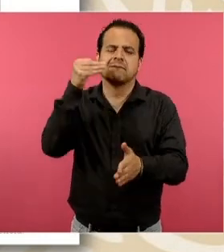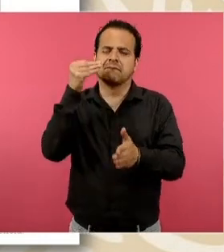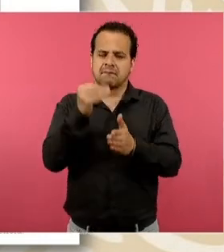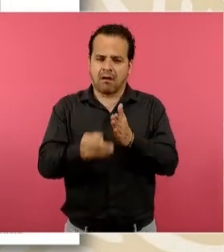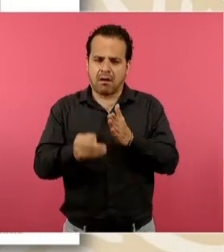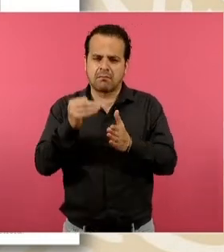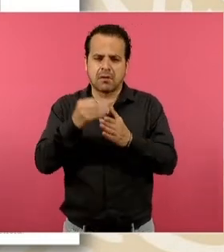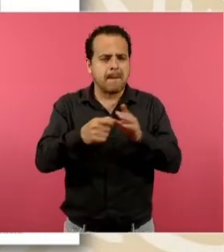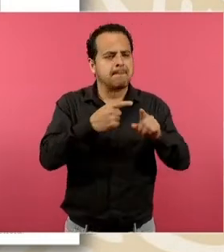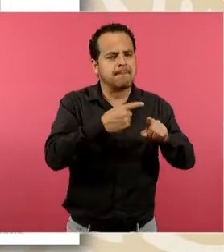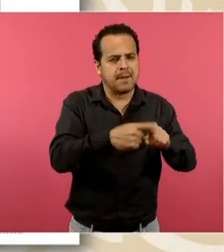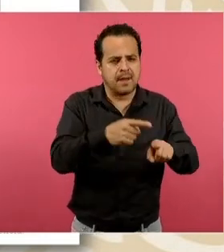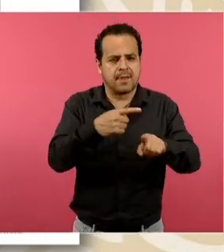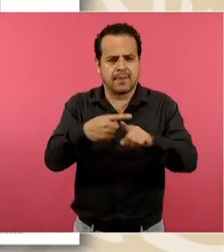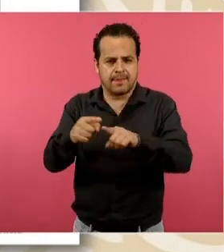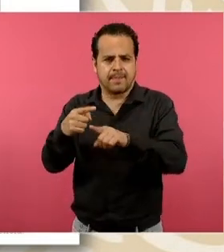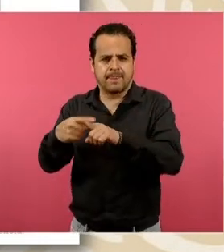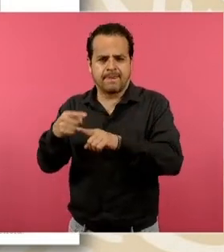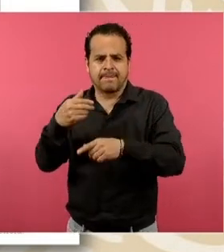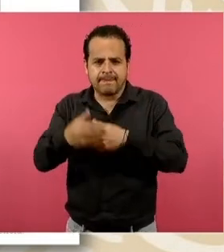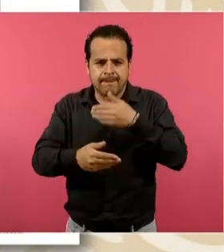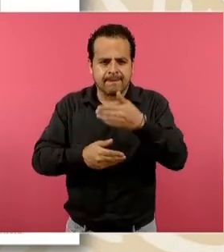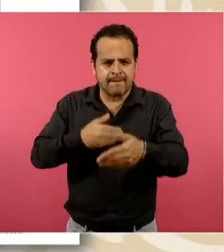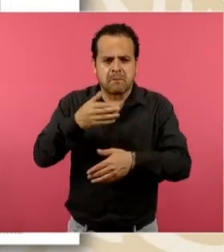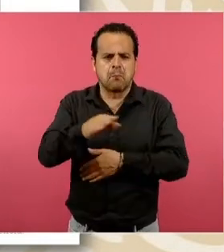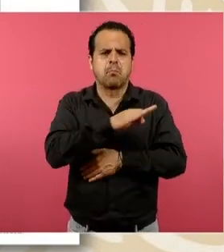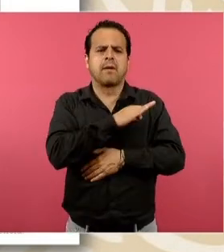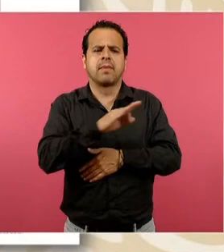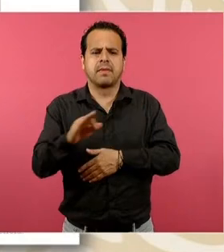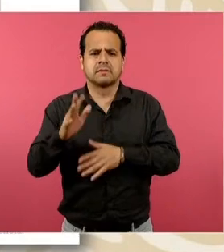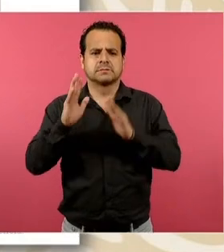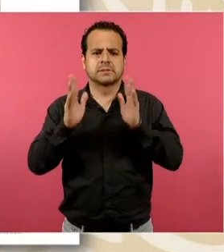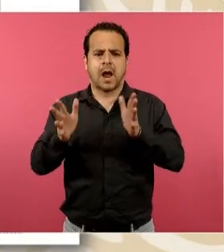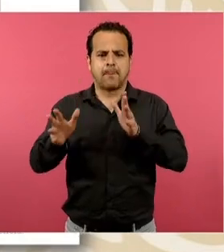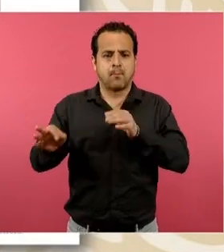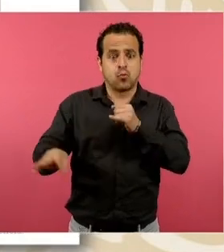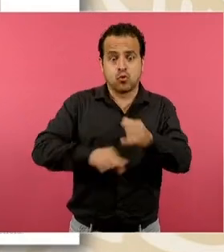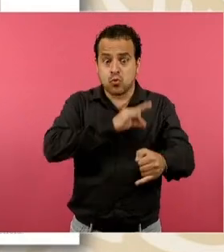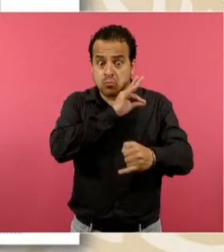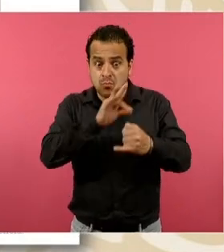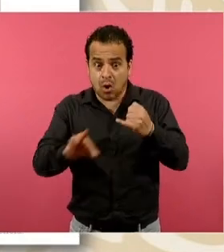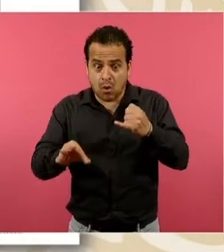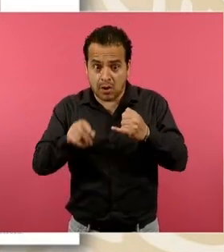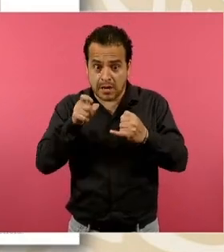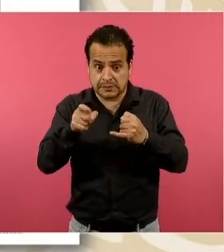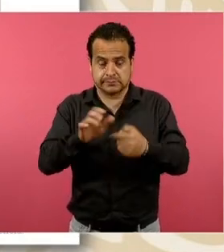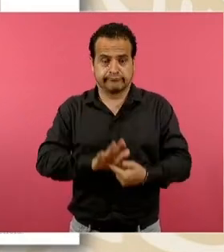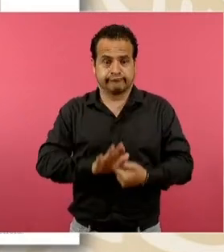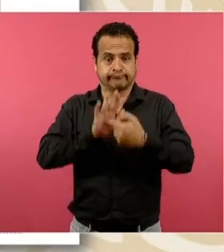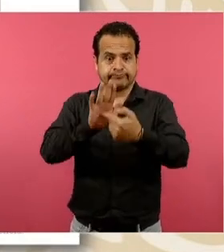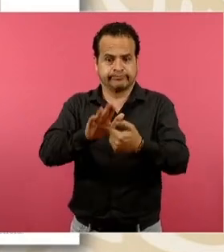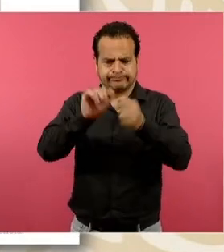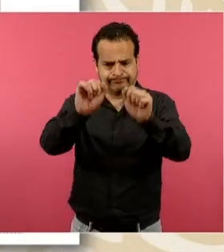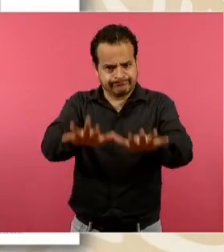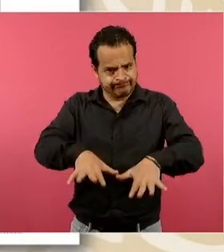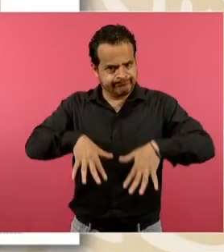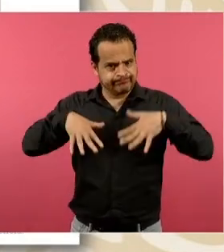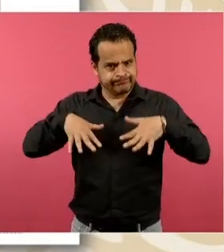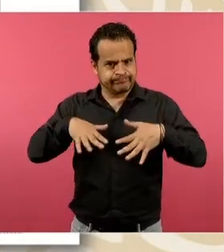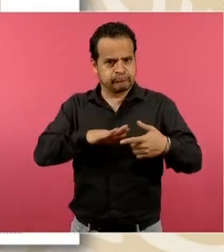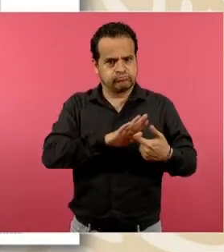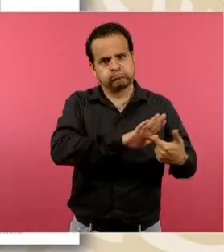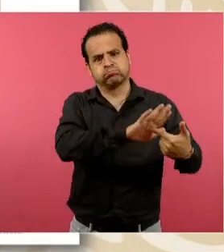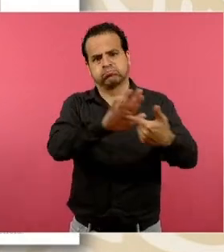específica es para presentar el producto final ante la asamblea y le llamamos a la asamblea como una estrategia para presentar la